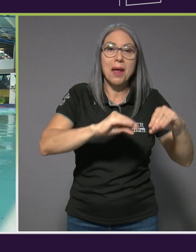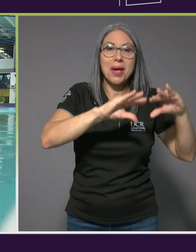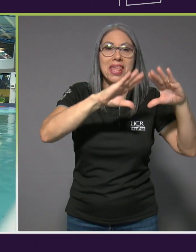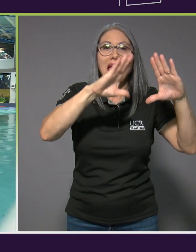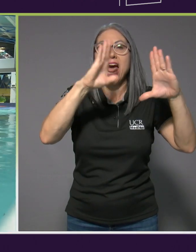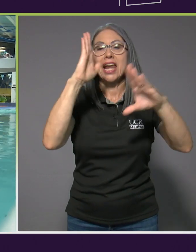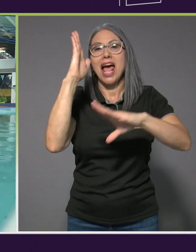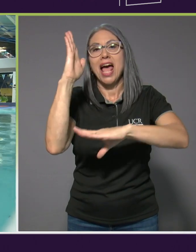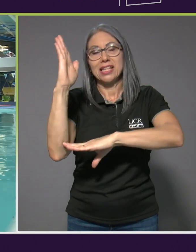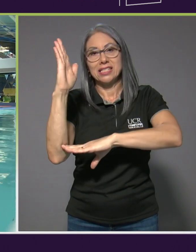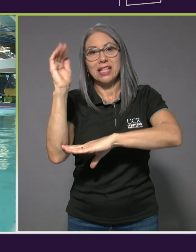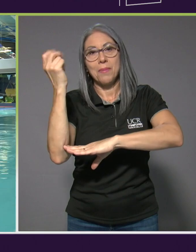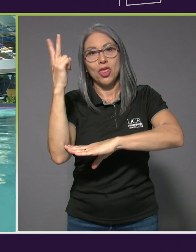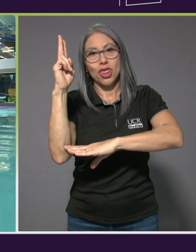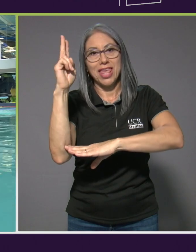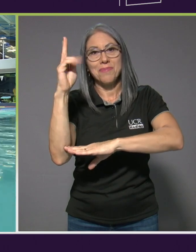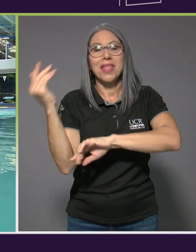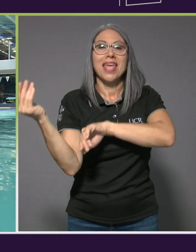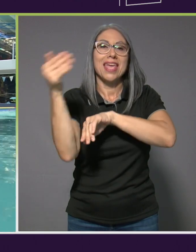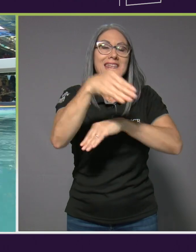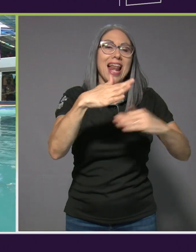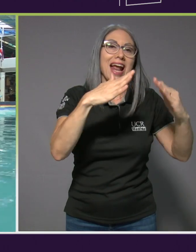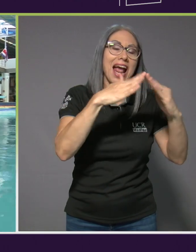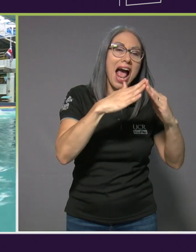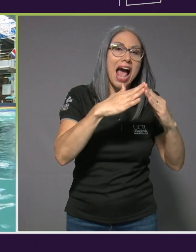almorzar y prepararme para venir a entrenar hasta las tres.